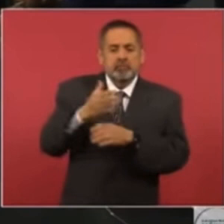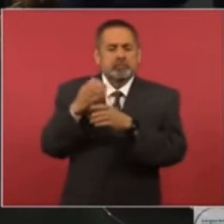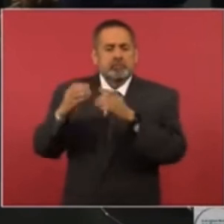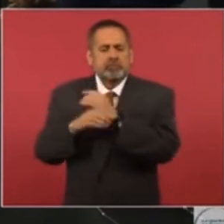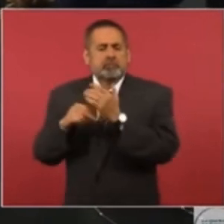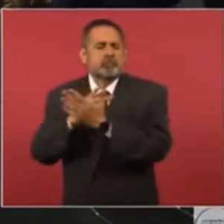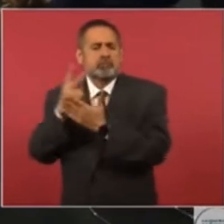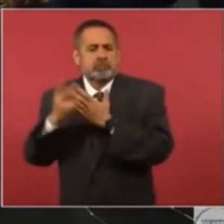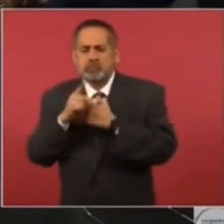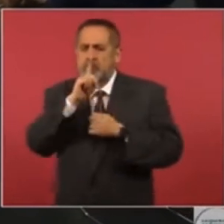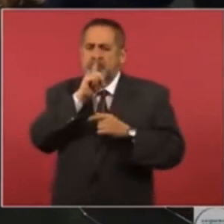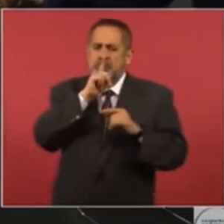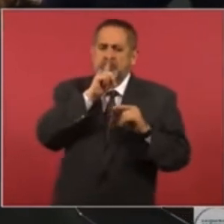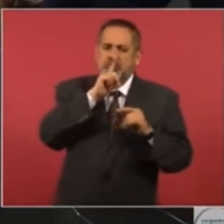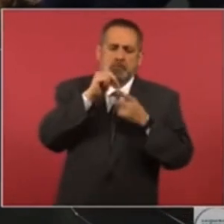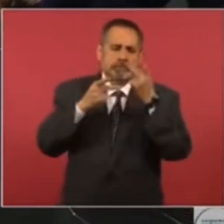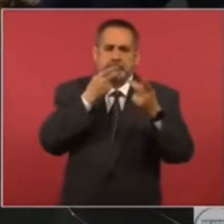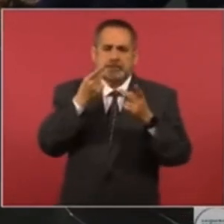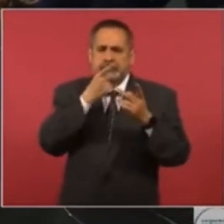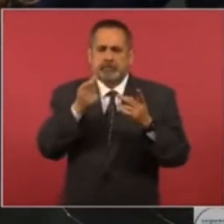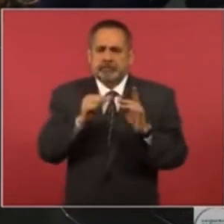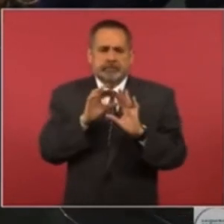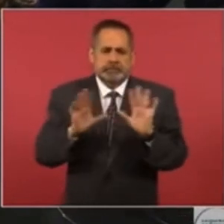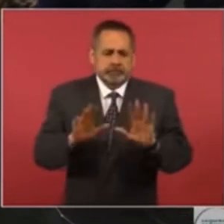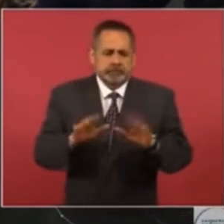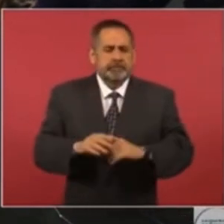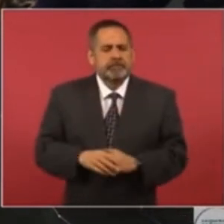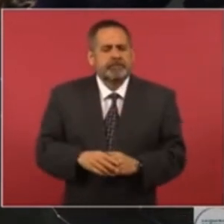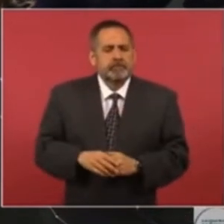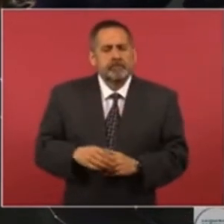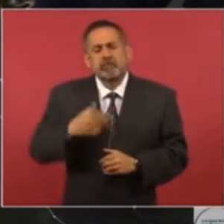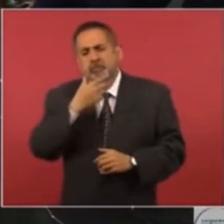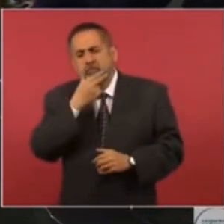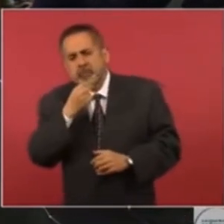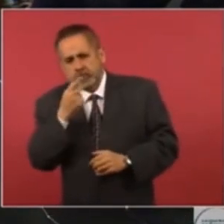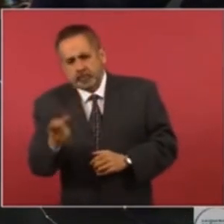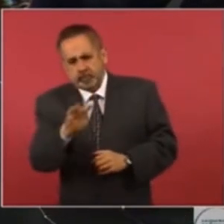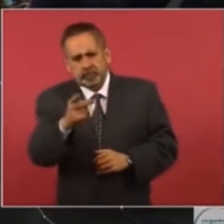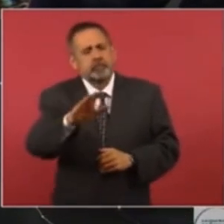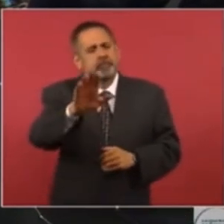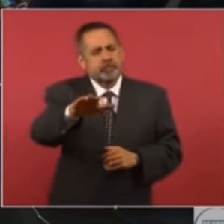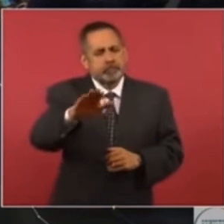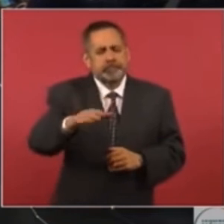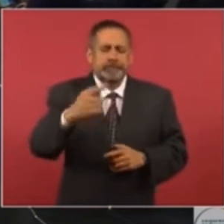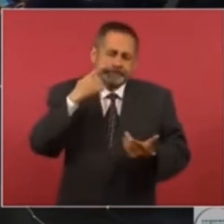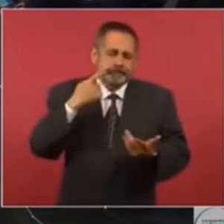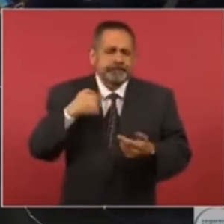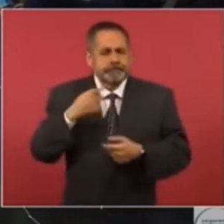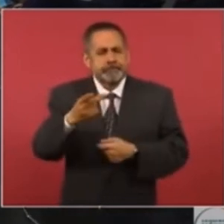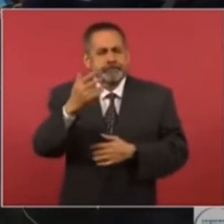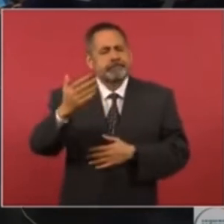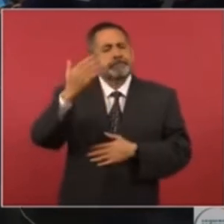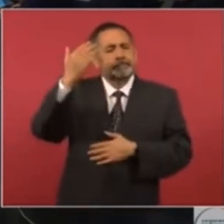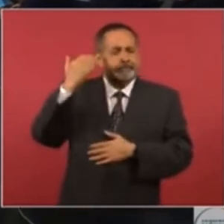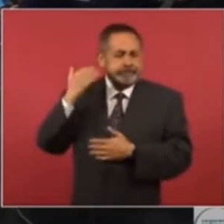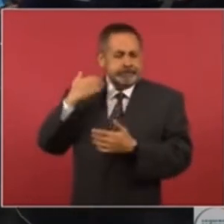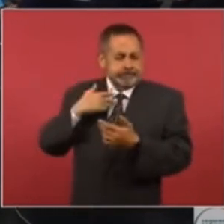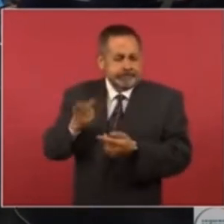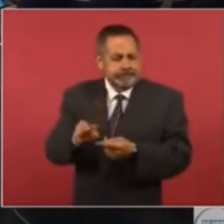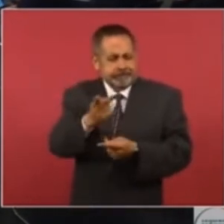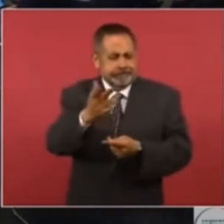Ok, presidente. Es que, bueno, le hago este tipo. Bueno, la pregunta ya la traía desde el año pasado, pero bueno, no ha sido posible,